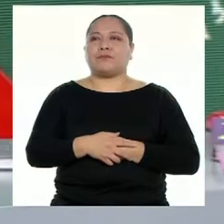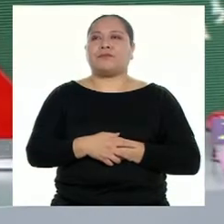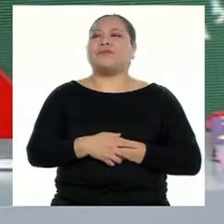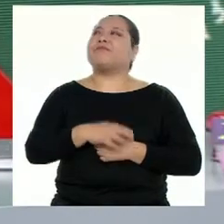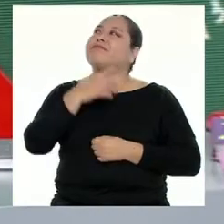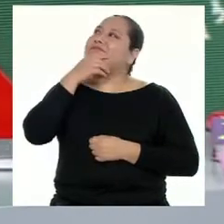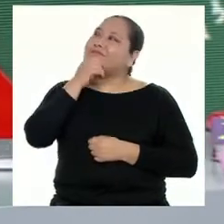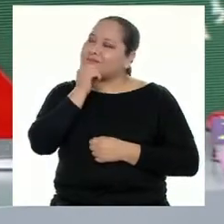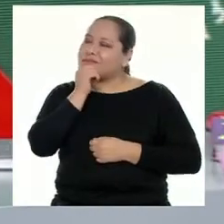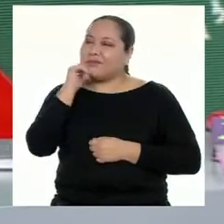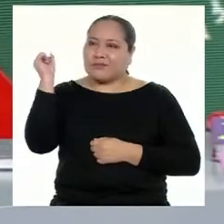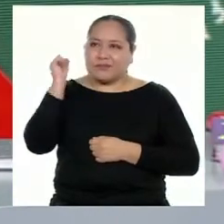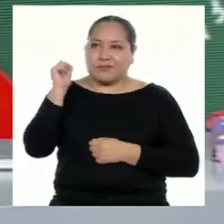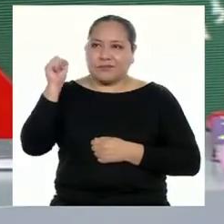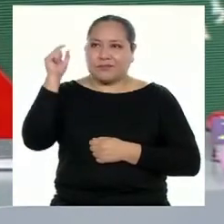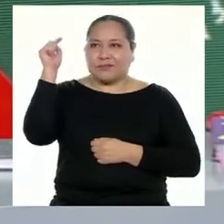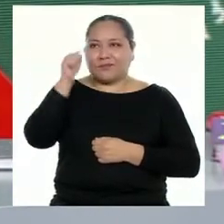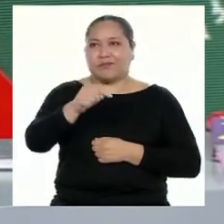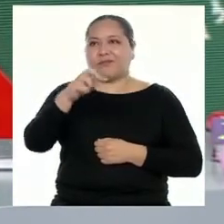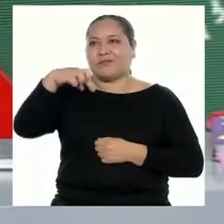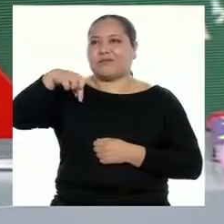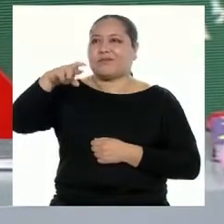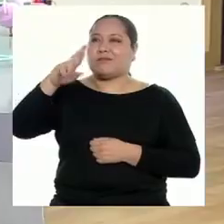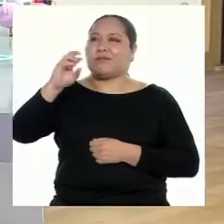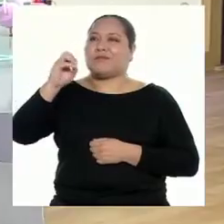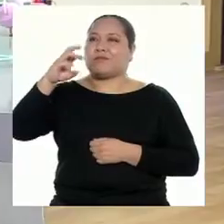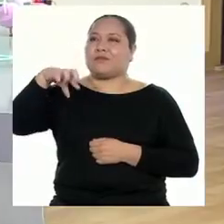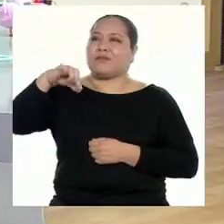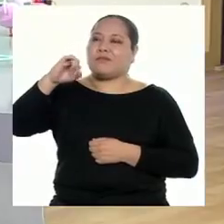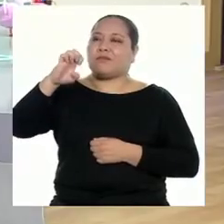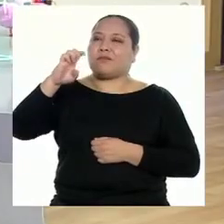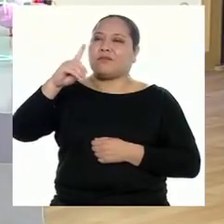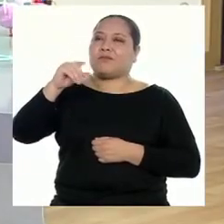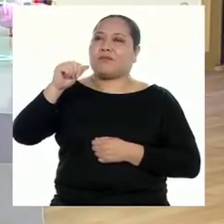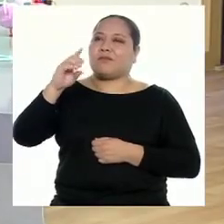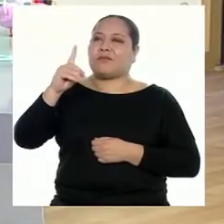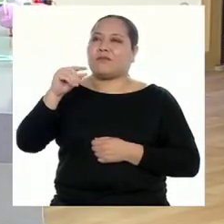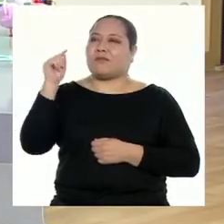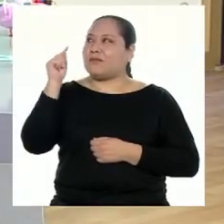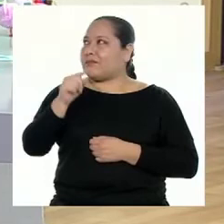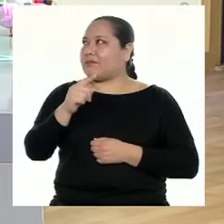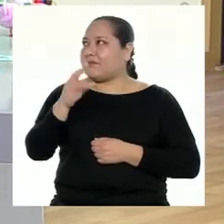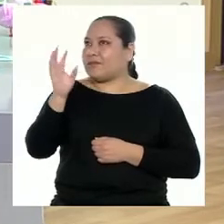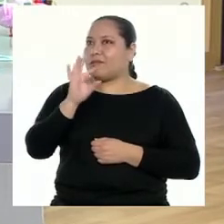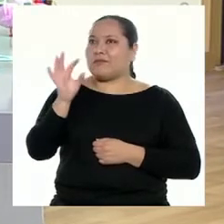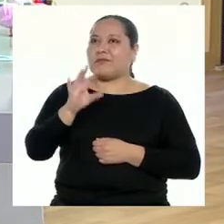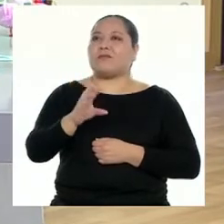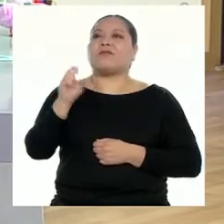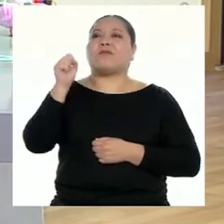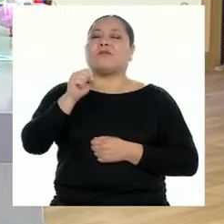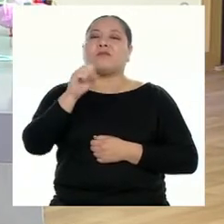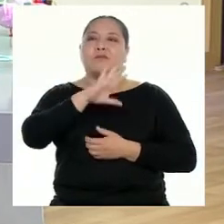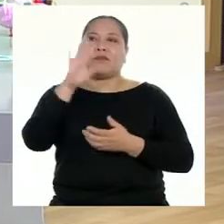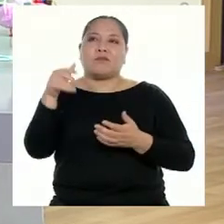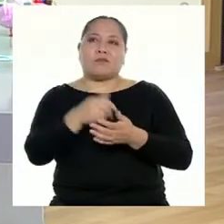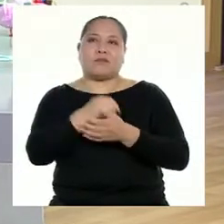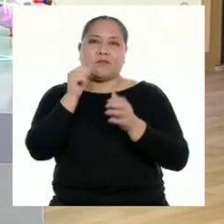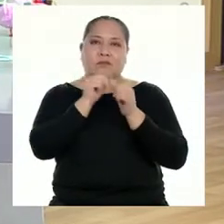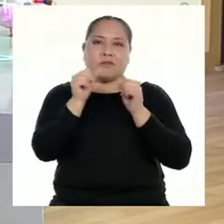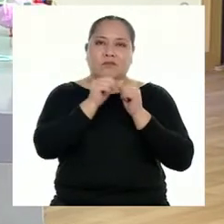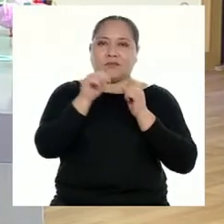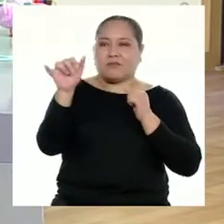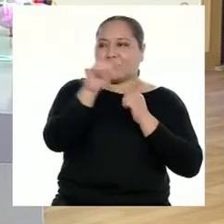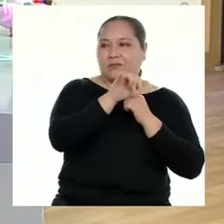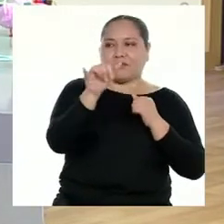¡Ah, claro! Esa propiedad. Entonces, así es como se logró que ahora todas las cantidades